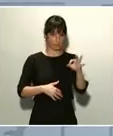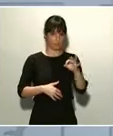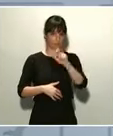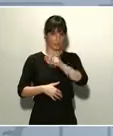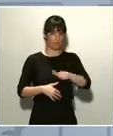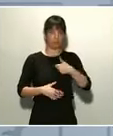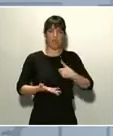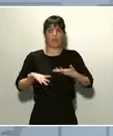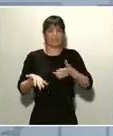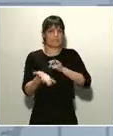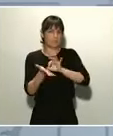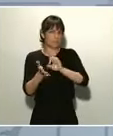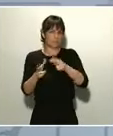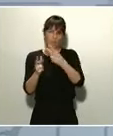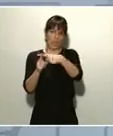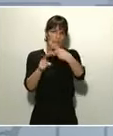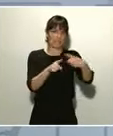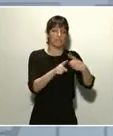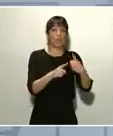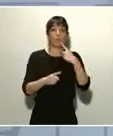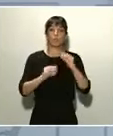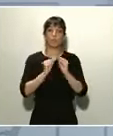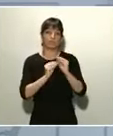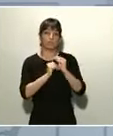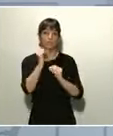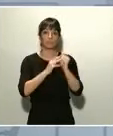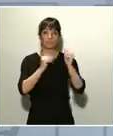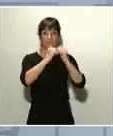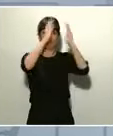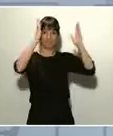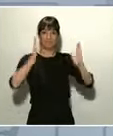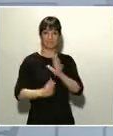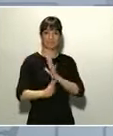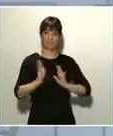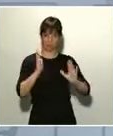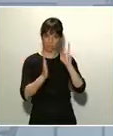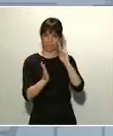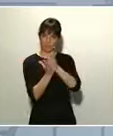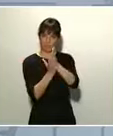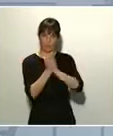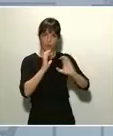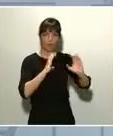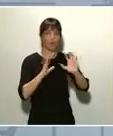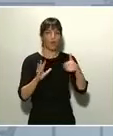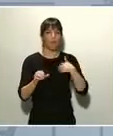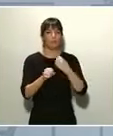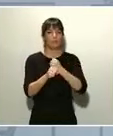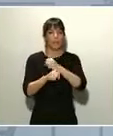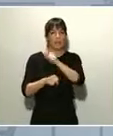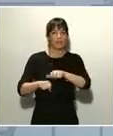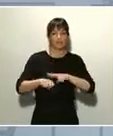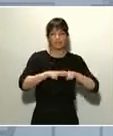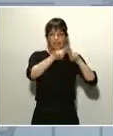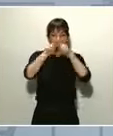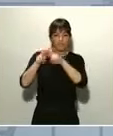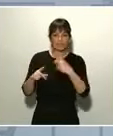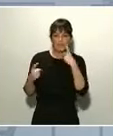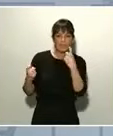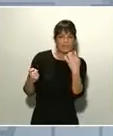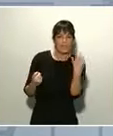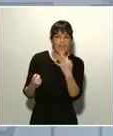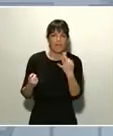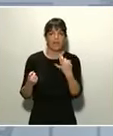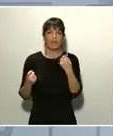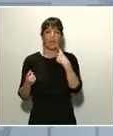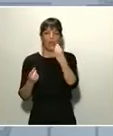infraestructuras temporales, como estamos viendo a través de los medios de comunicación, y realizando tareas de reconocimiento de necesidades, de distribución de alimentos